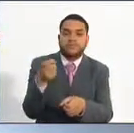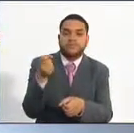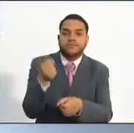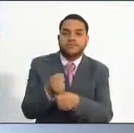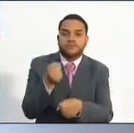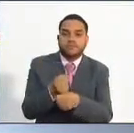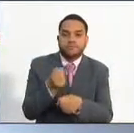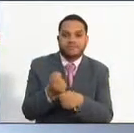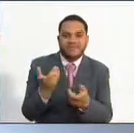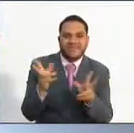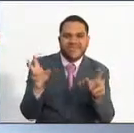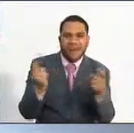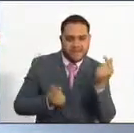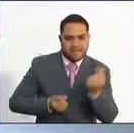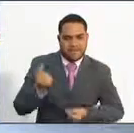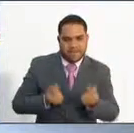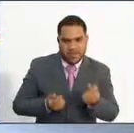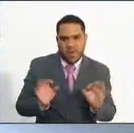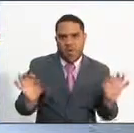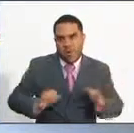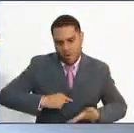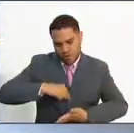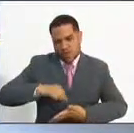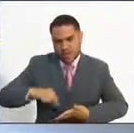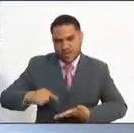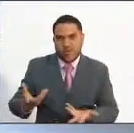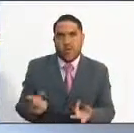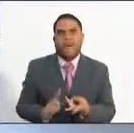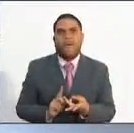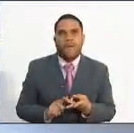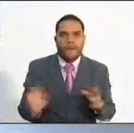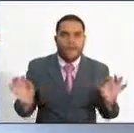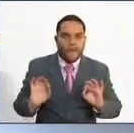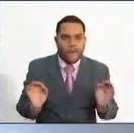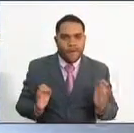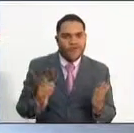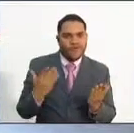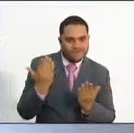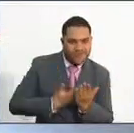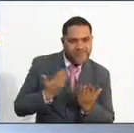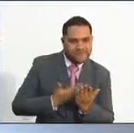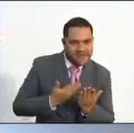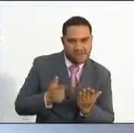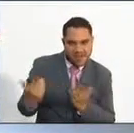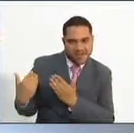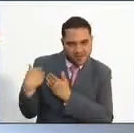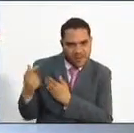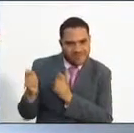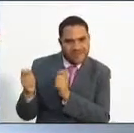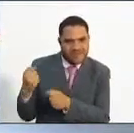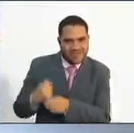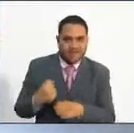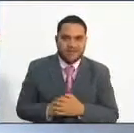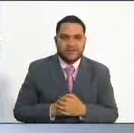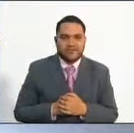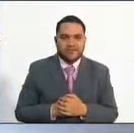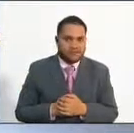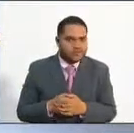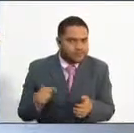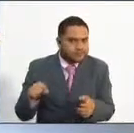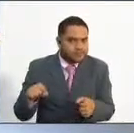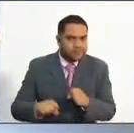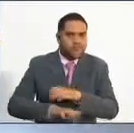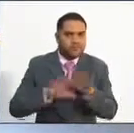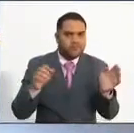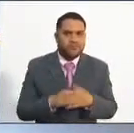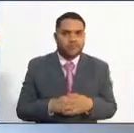financiera o el área de contratación o el área de gestión documental, por decir algo, pues, hombre, es lo mismo que